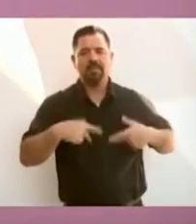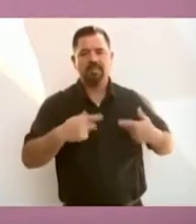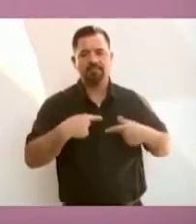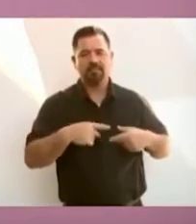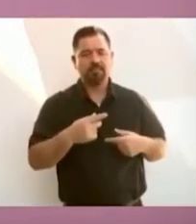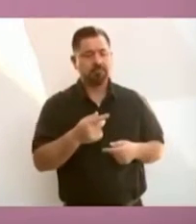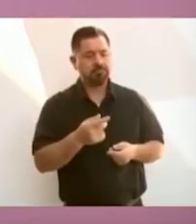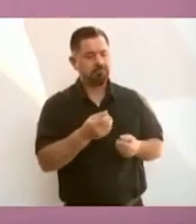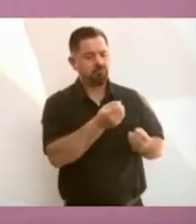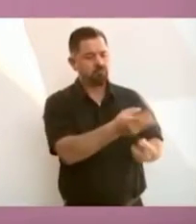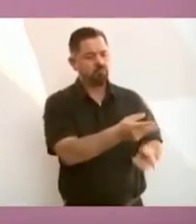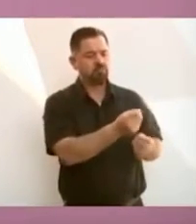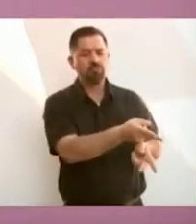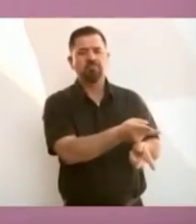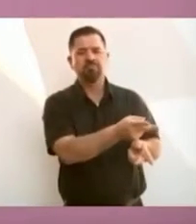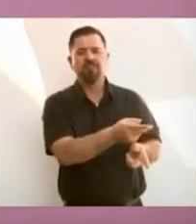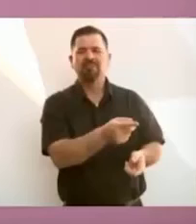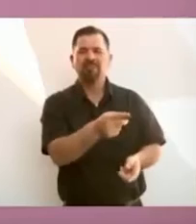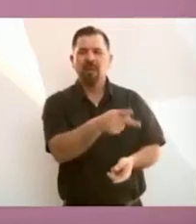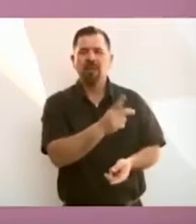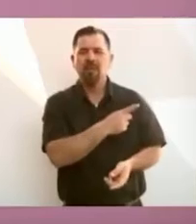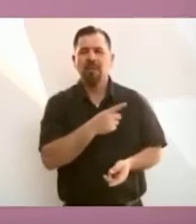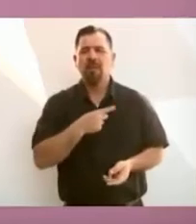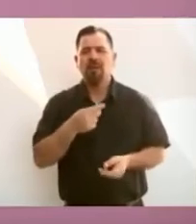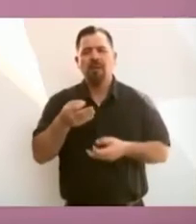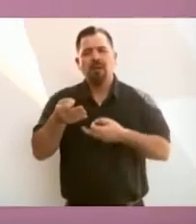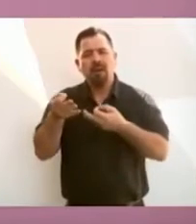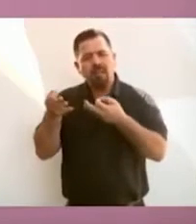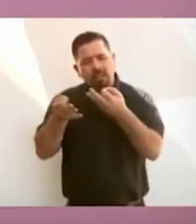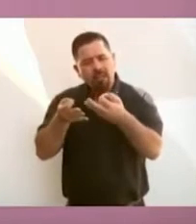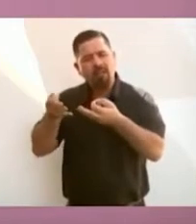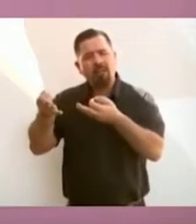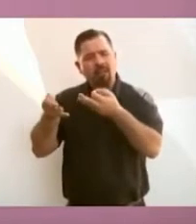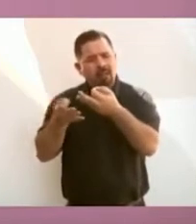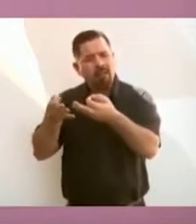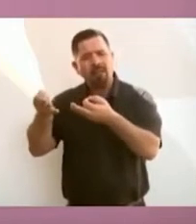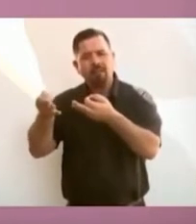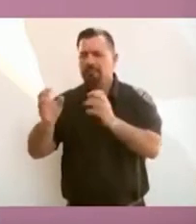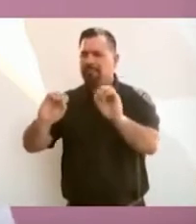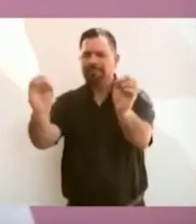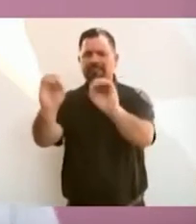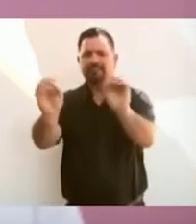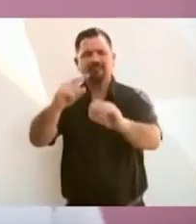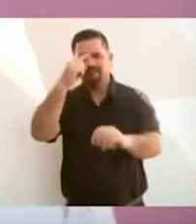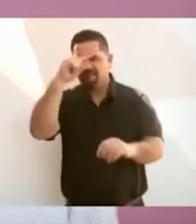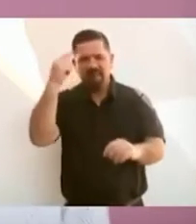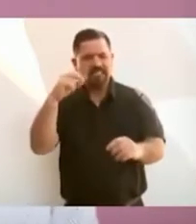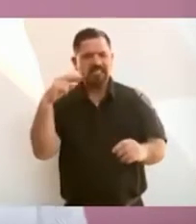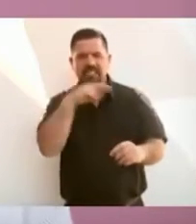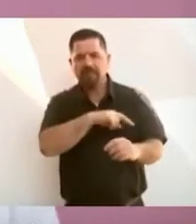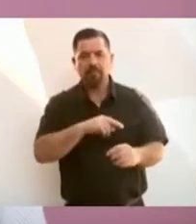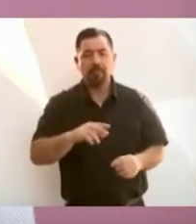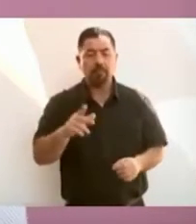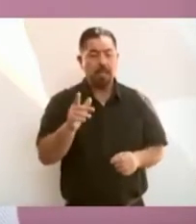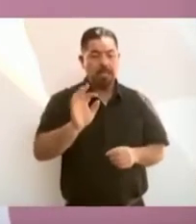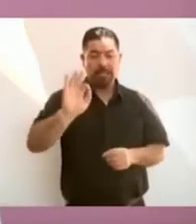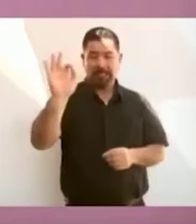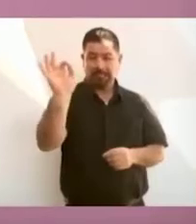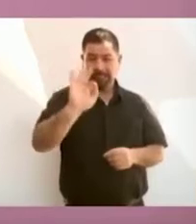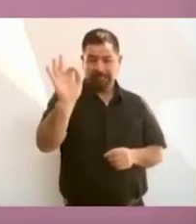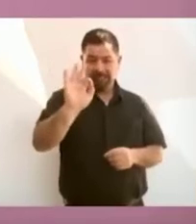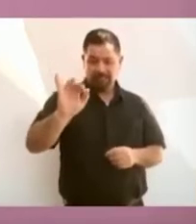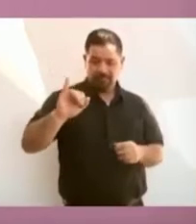trámites burocráticos, con tasas de interés que no